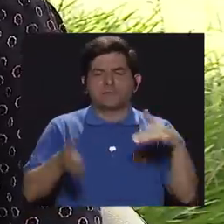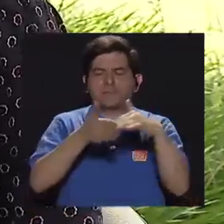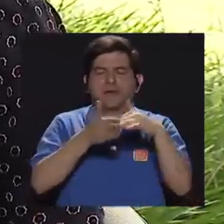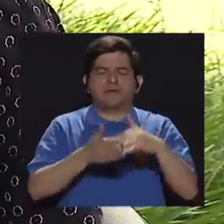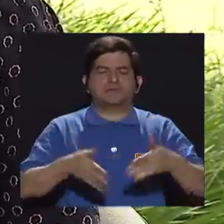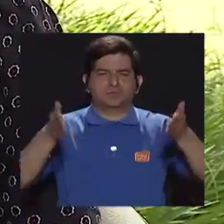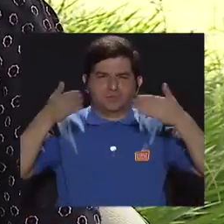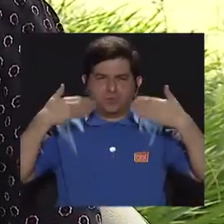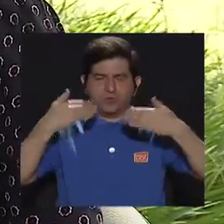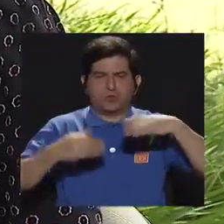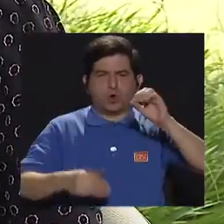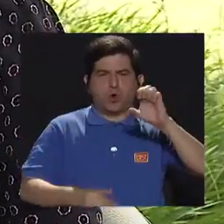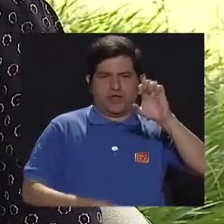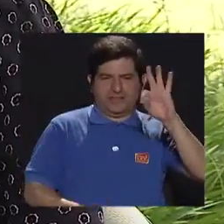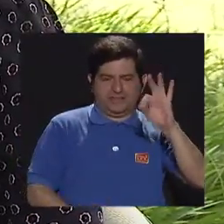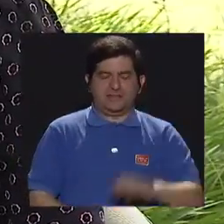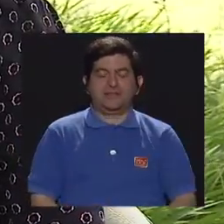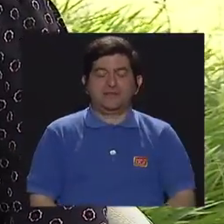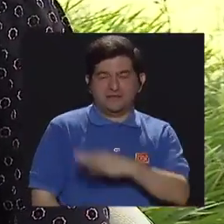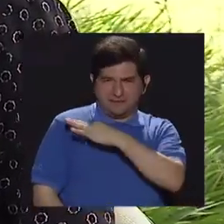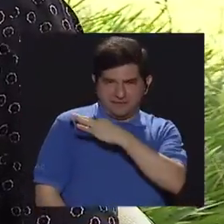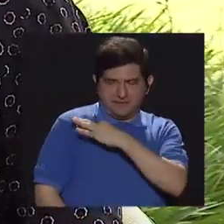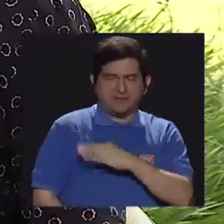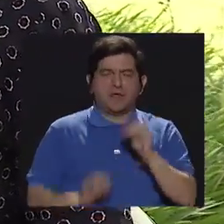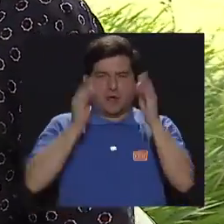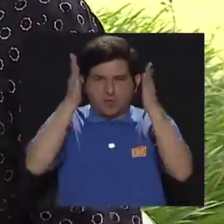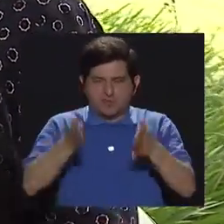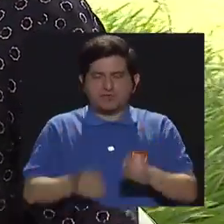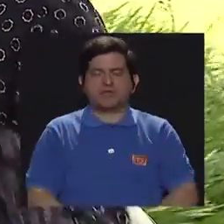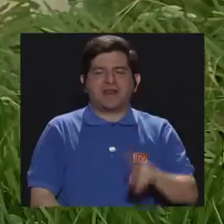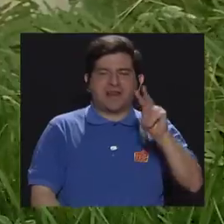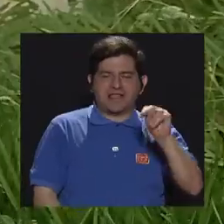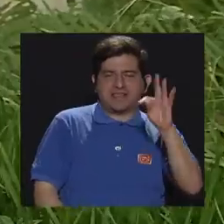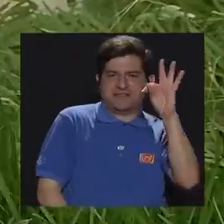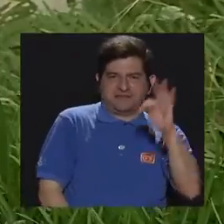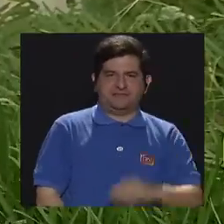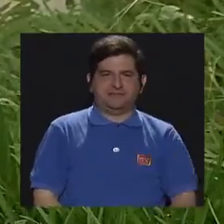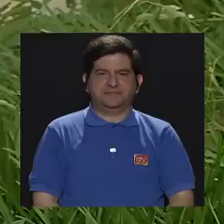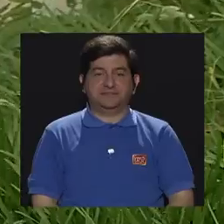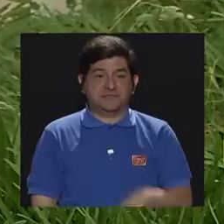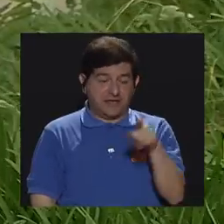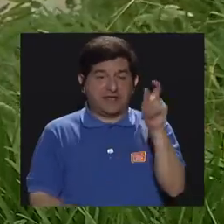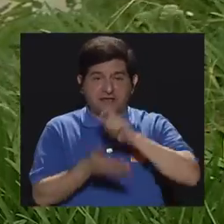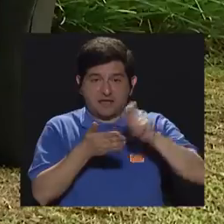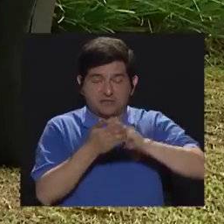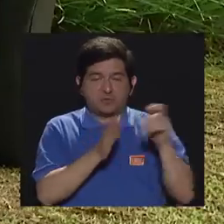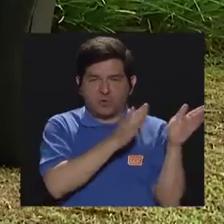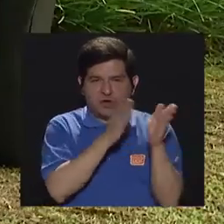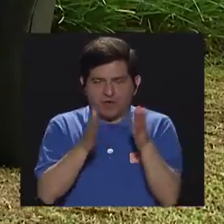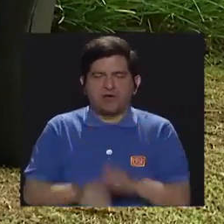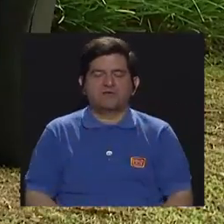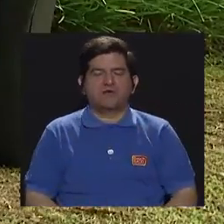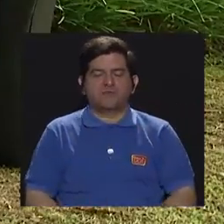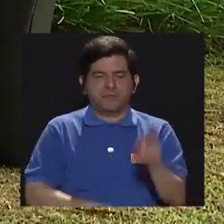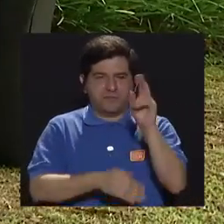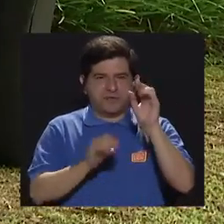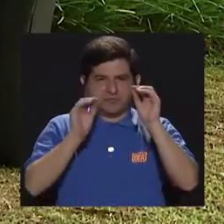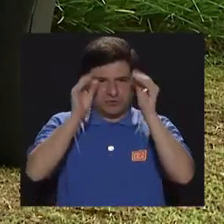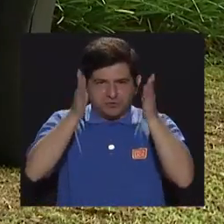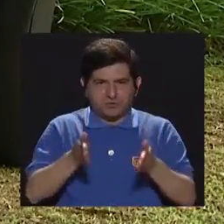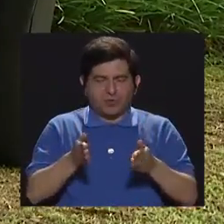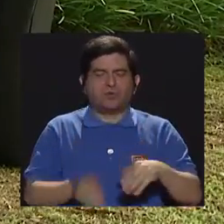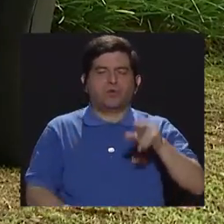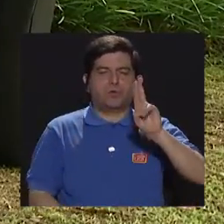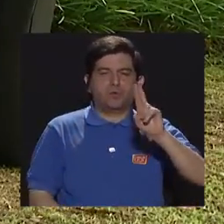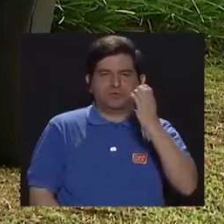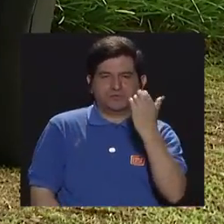Tropicales y con nuestra invitada, la profesora Nayibe Tabash, de la Escuela de Formación Docente de la Universidad de